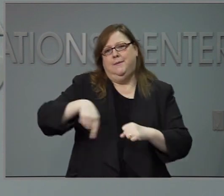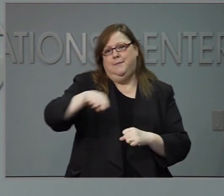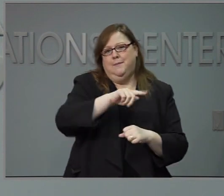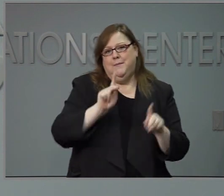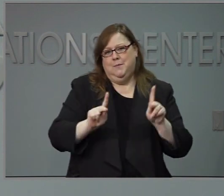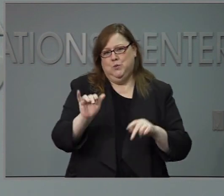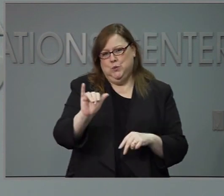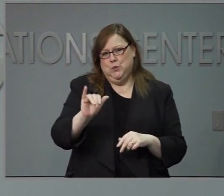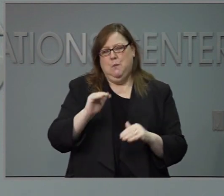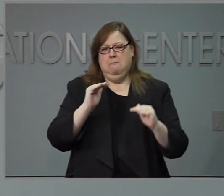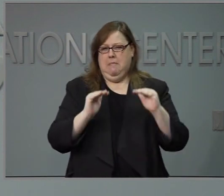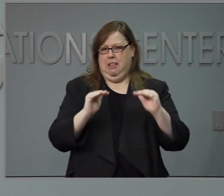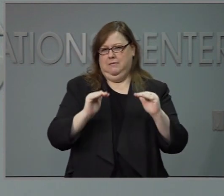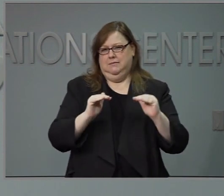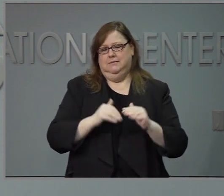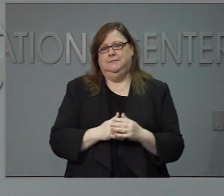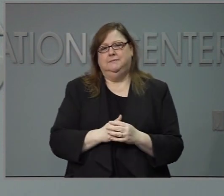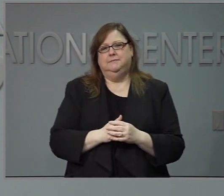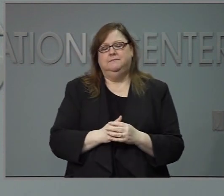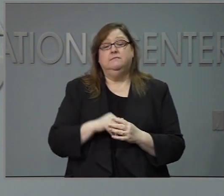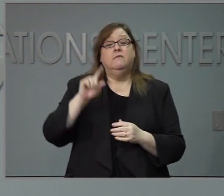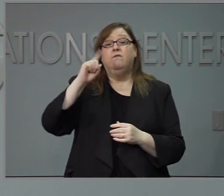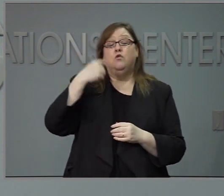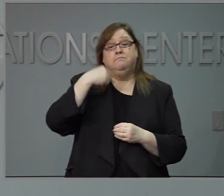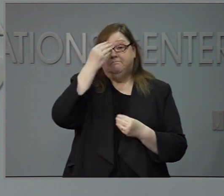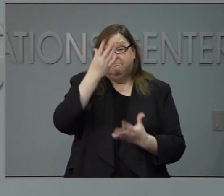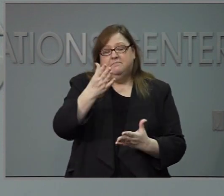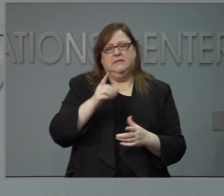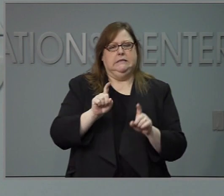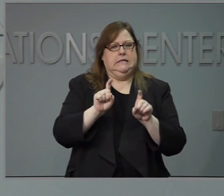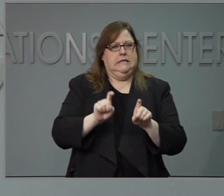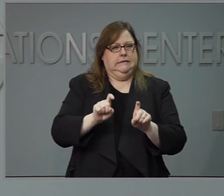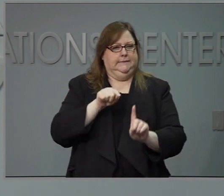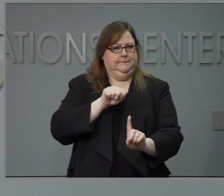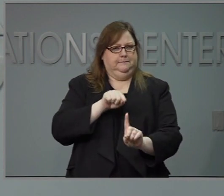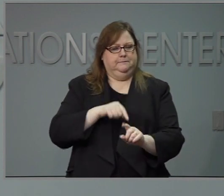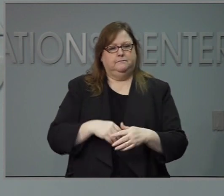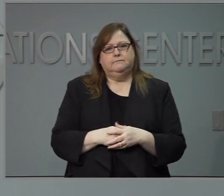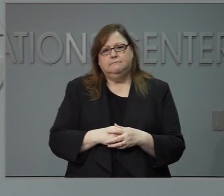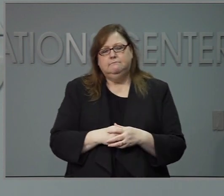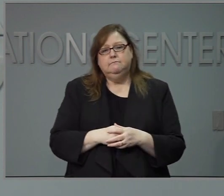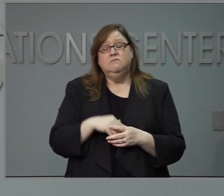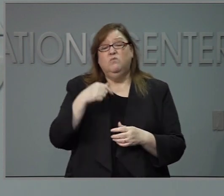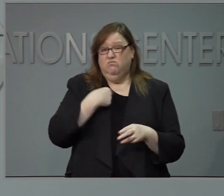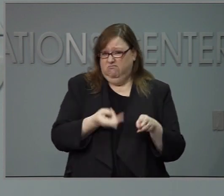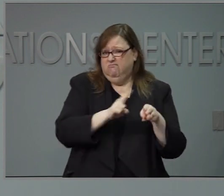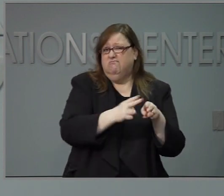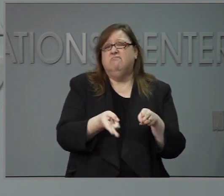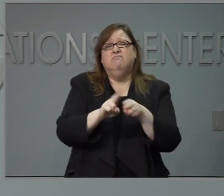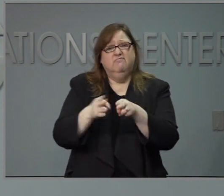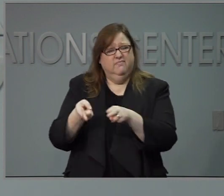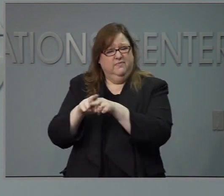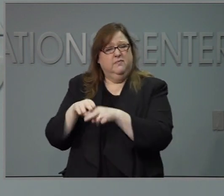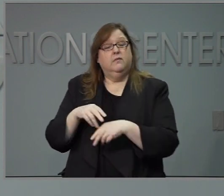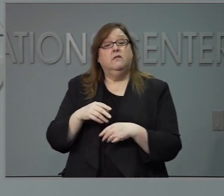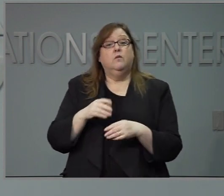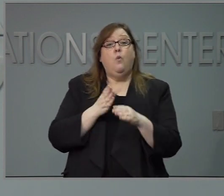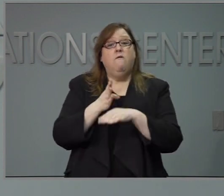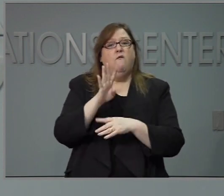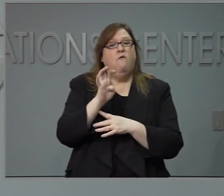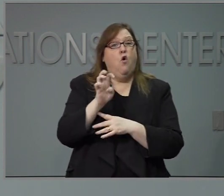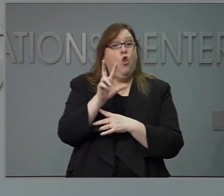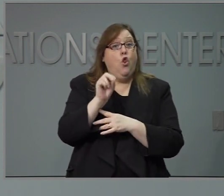esfuerzos de hacer pruebas primero continuamos aumentando las pruebas en todo el estado teniendo ahora más de cuatrocientos treinta